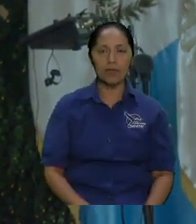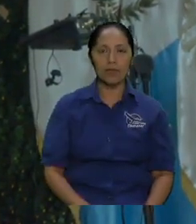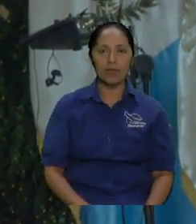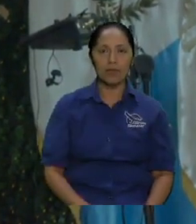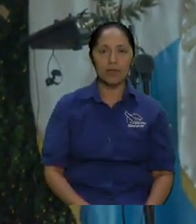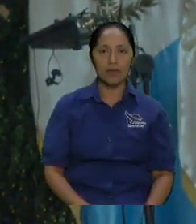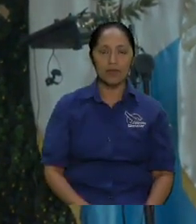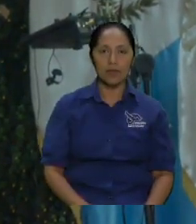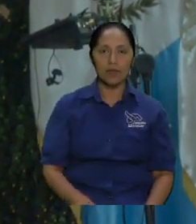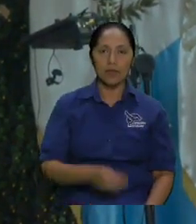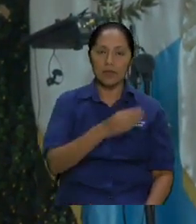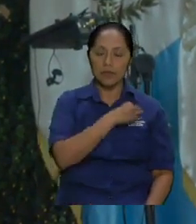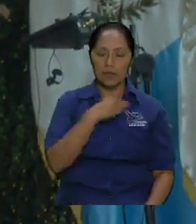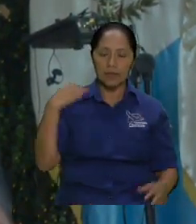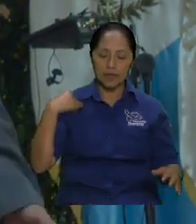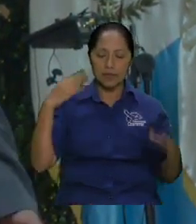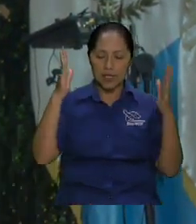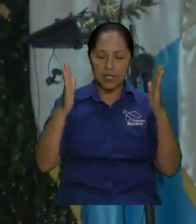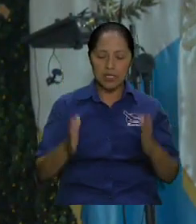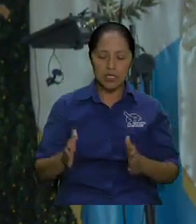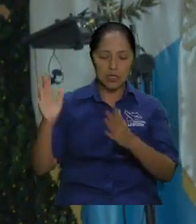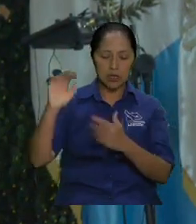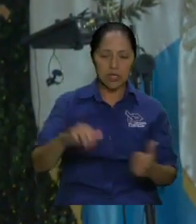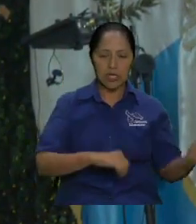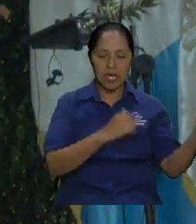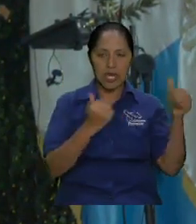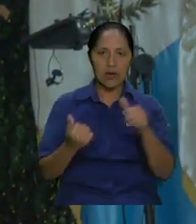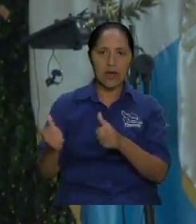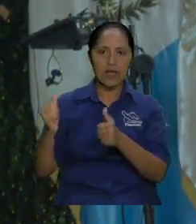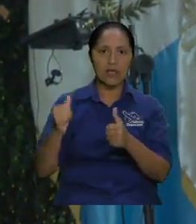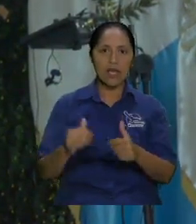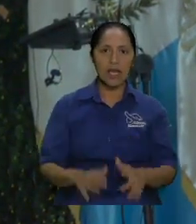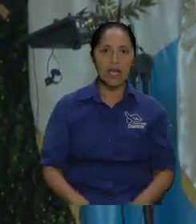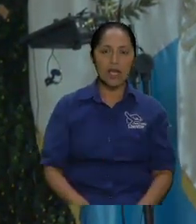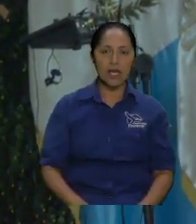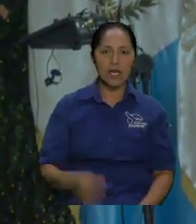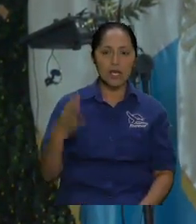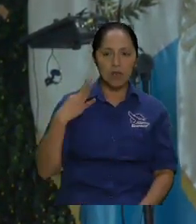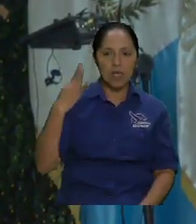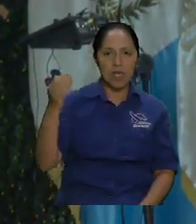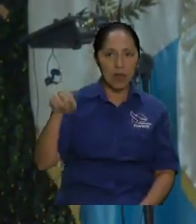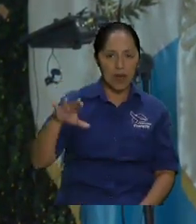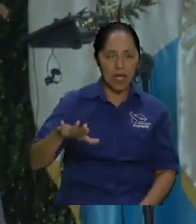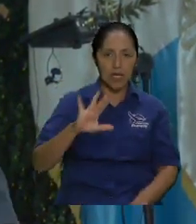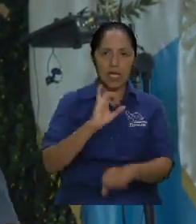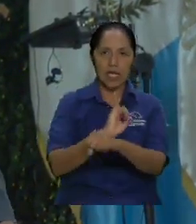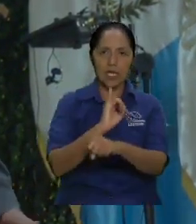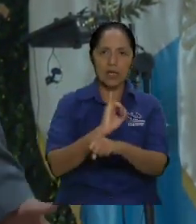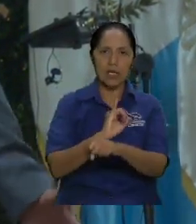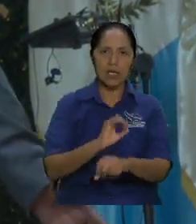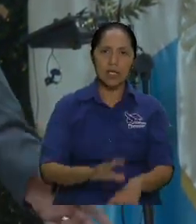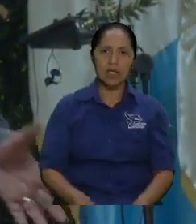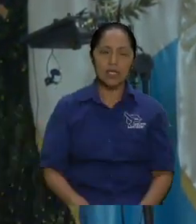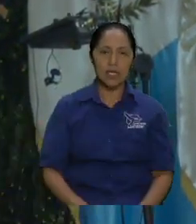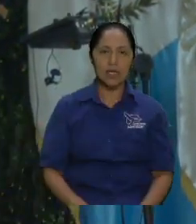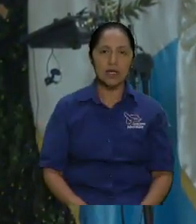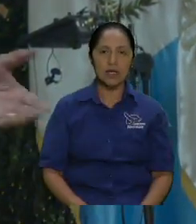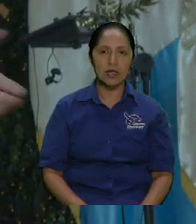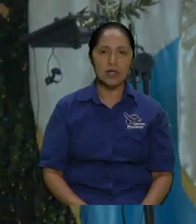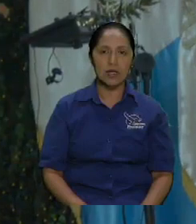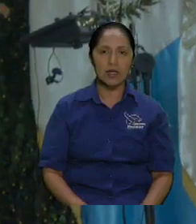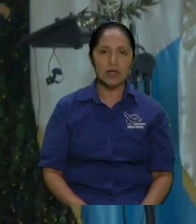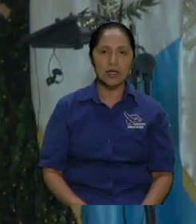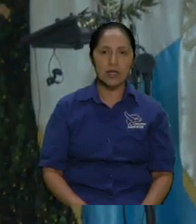Marcos Barrientos Paul Wilbur hermano Jaime Murrell empecé a